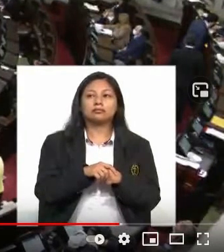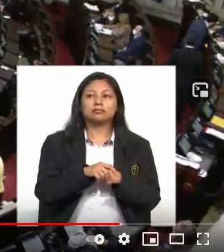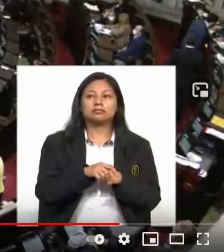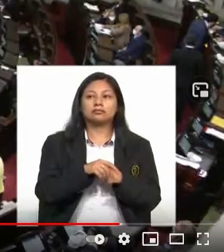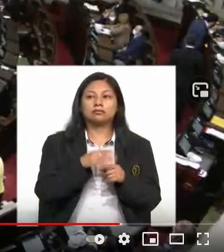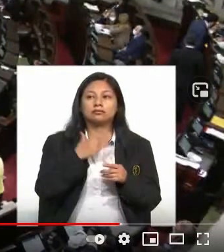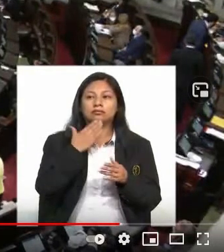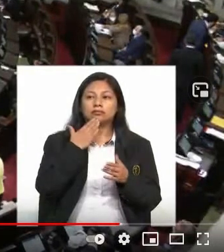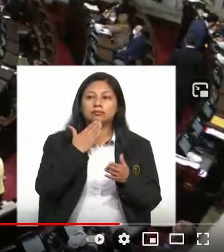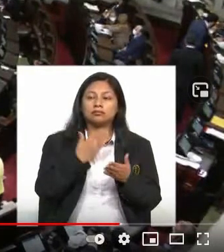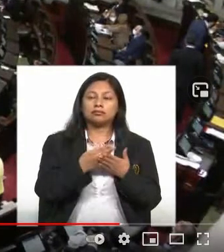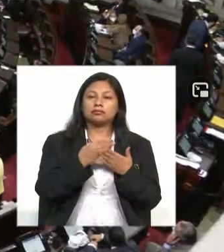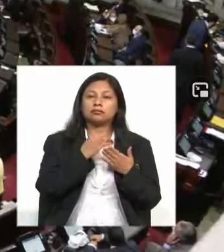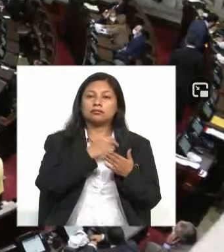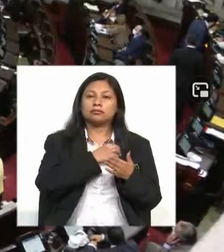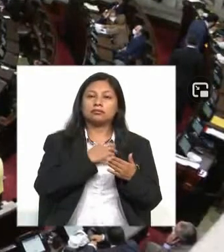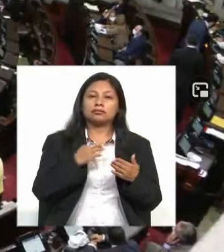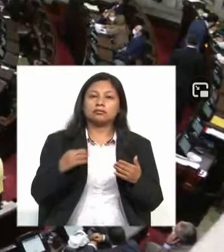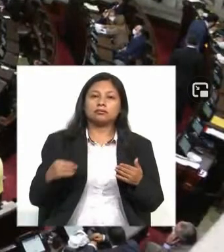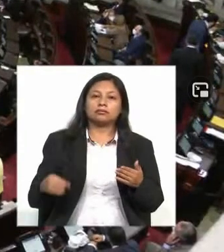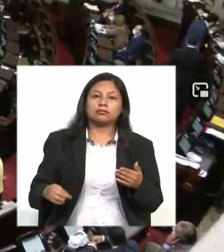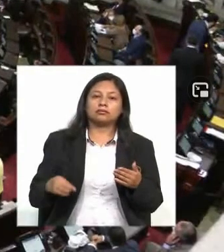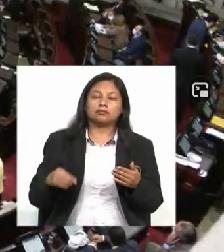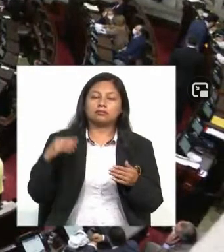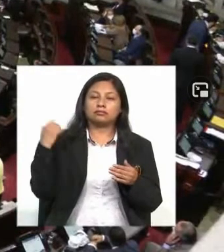asesinados en el estado de Tamaulipas, México.